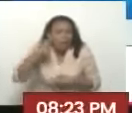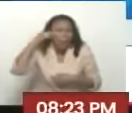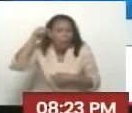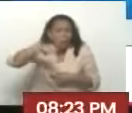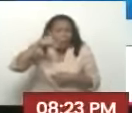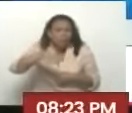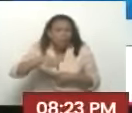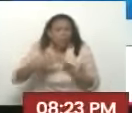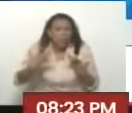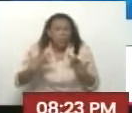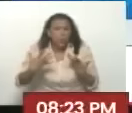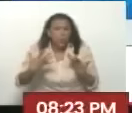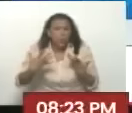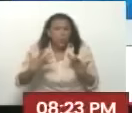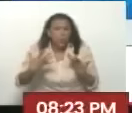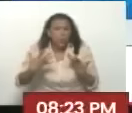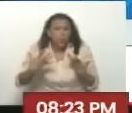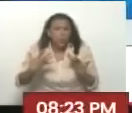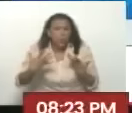Y después Se hizo realidad